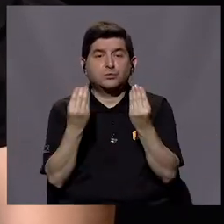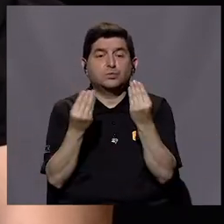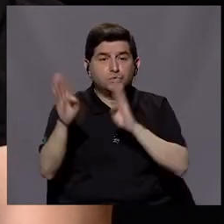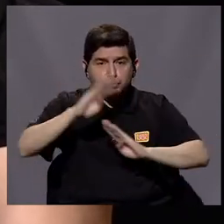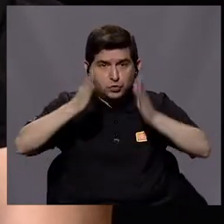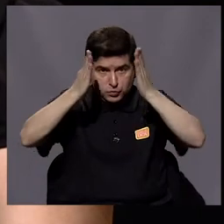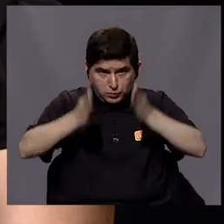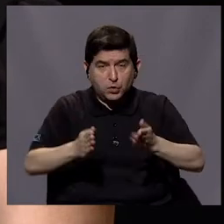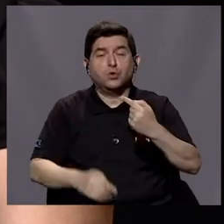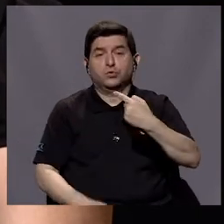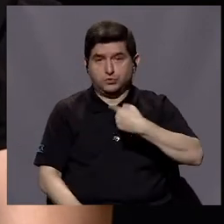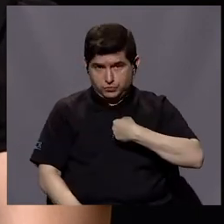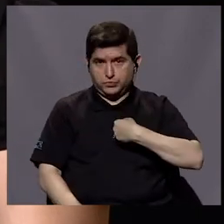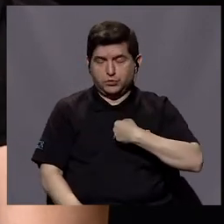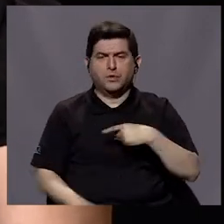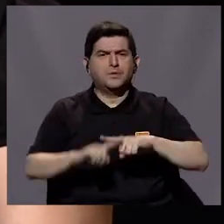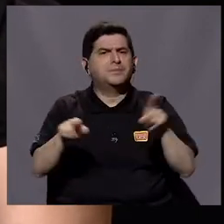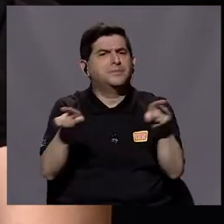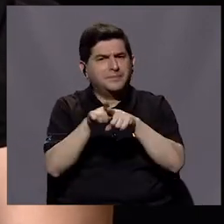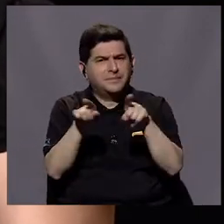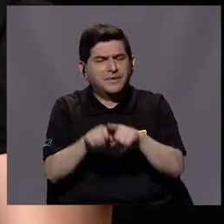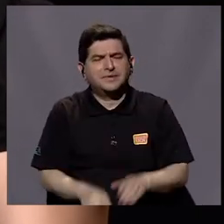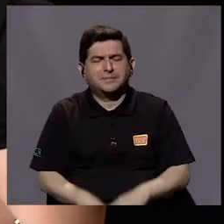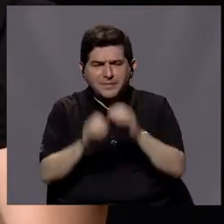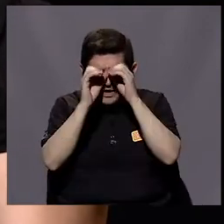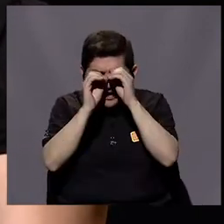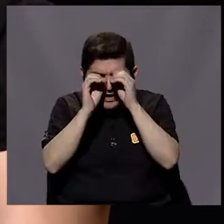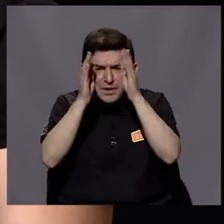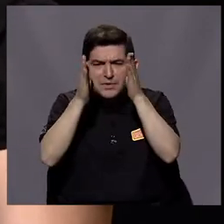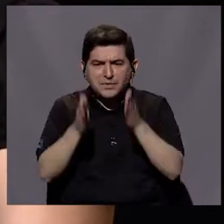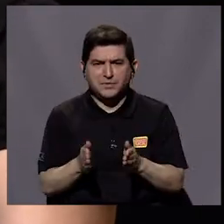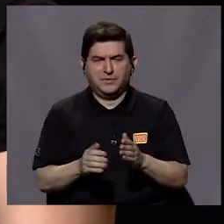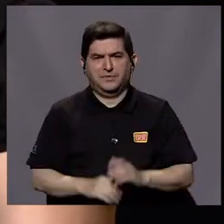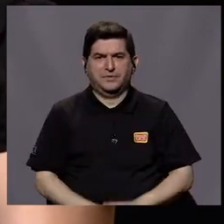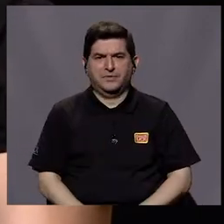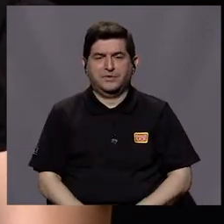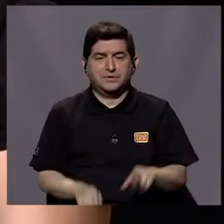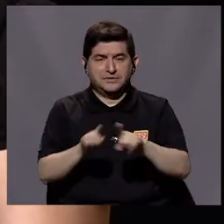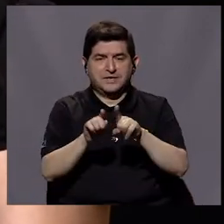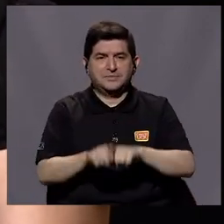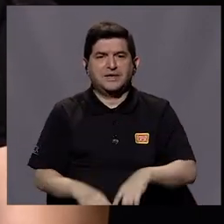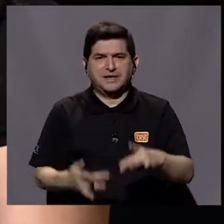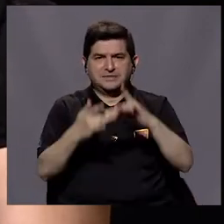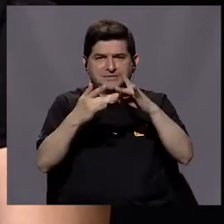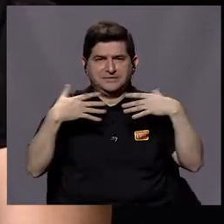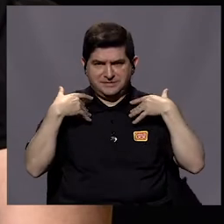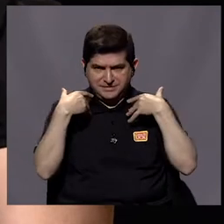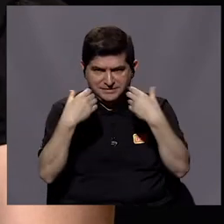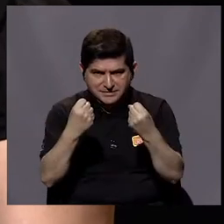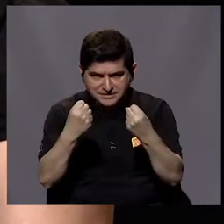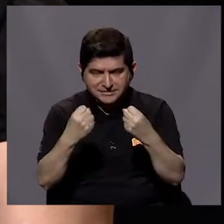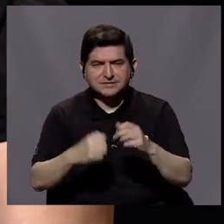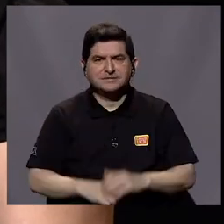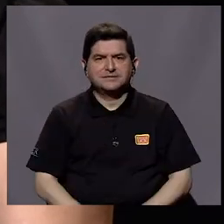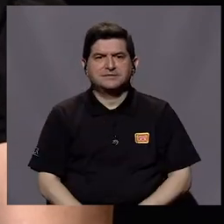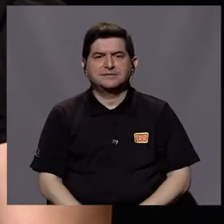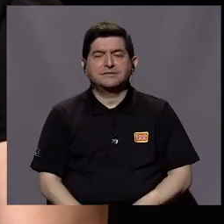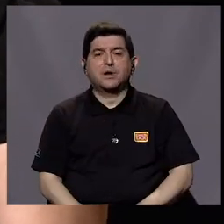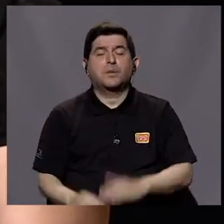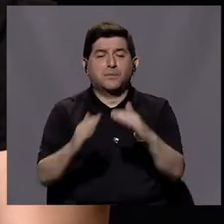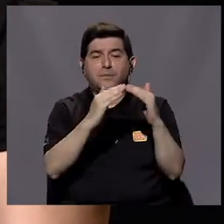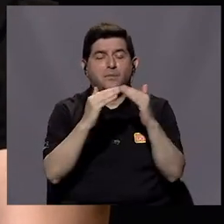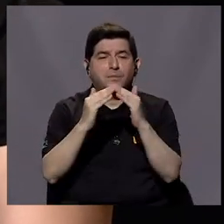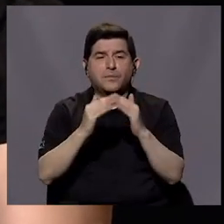habemos muchos biólogos, como yo que soy bióloga, pero también tenemos microbiólogos, tenemos saludistas, tenemos